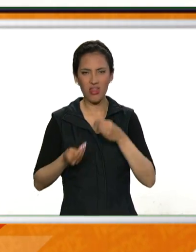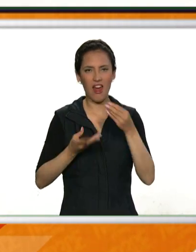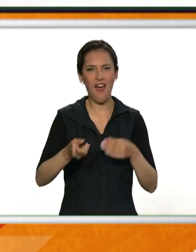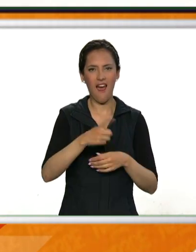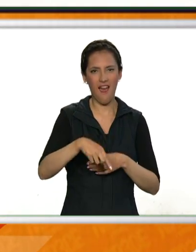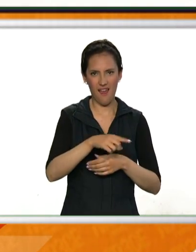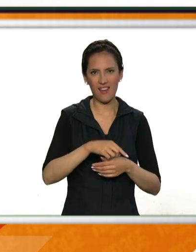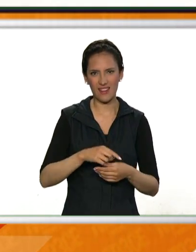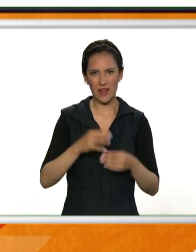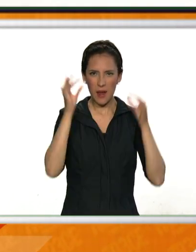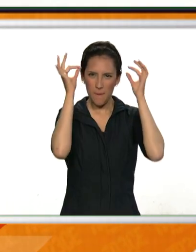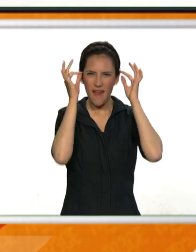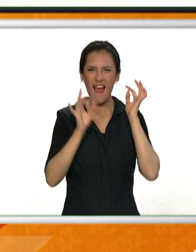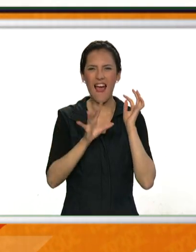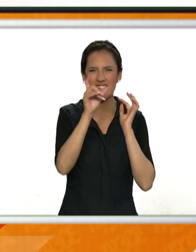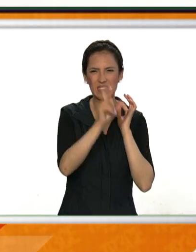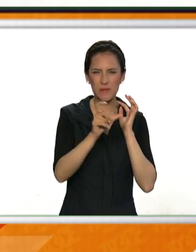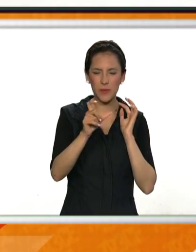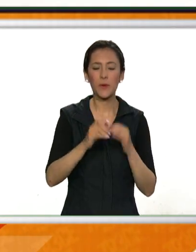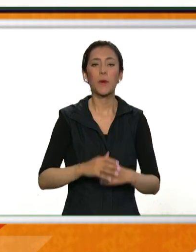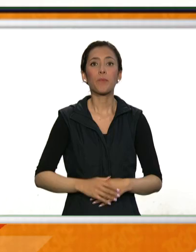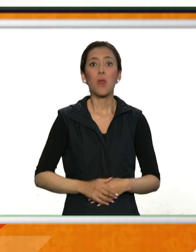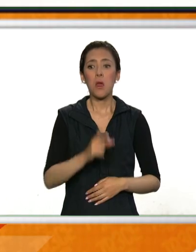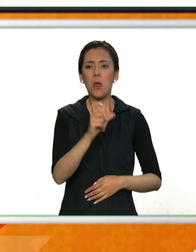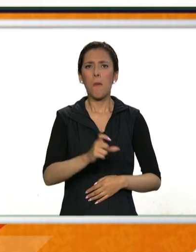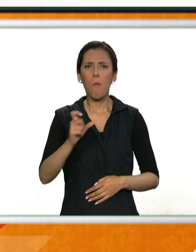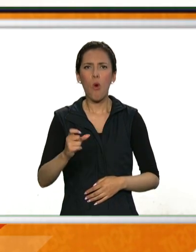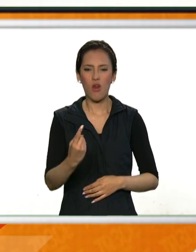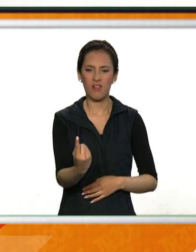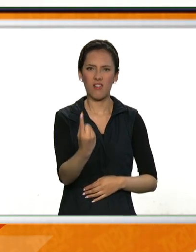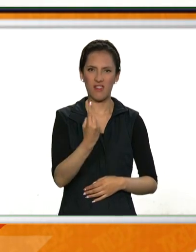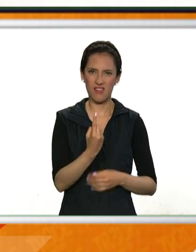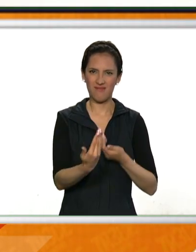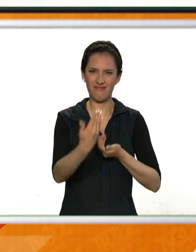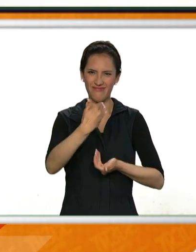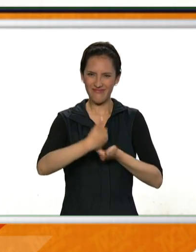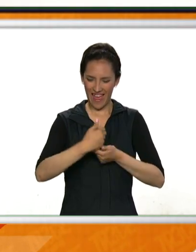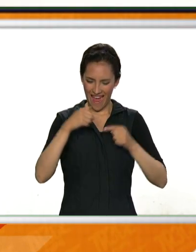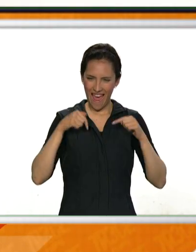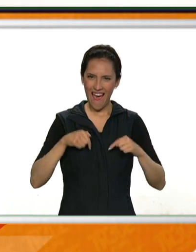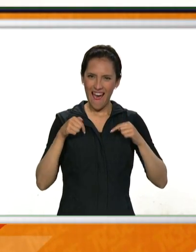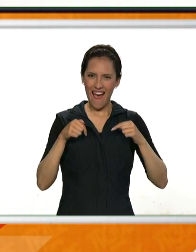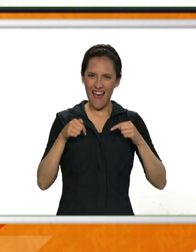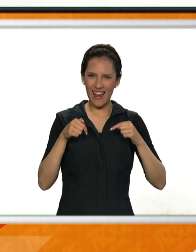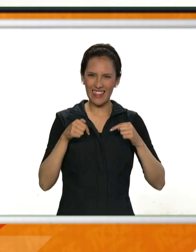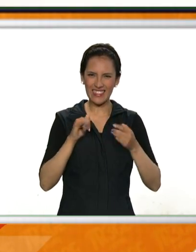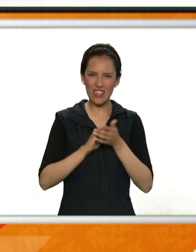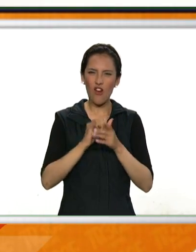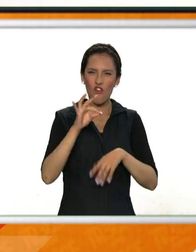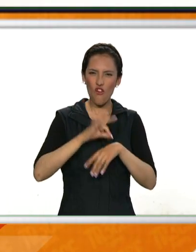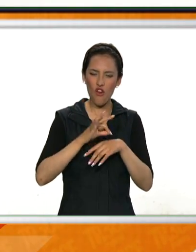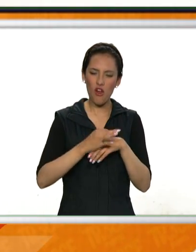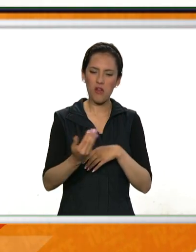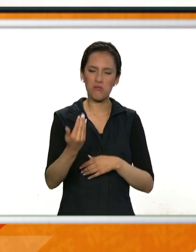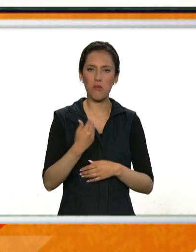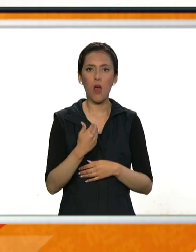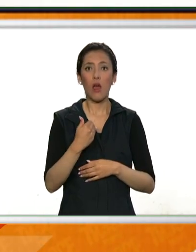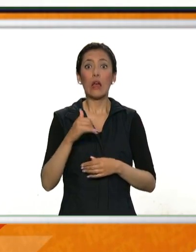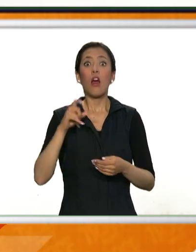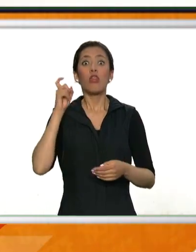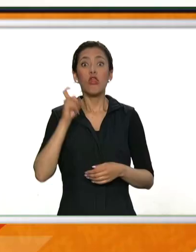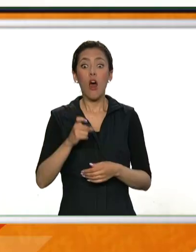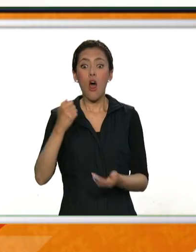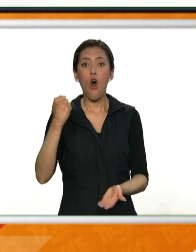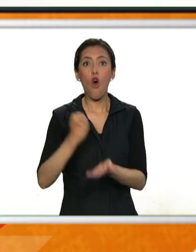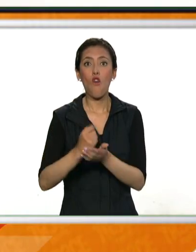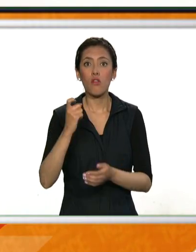de gente que hoy se acerque a la Fundación del Área Andina, que conozca esta iniciativa, que de una u otra forma no sea solamente venir y donar el